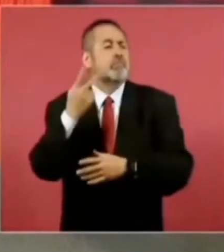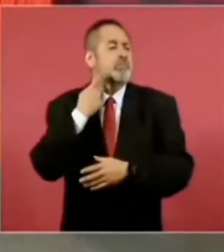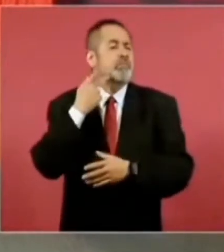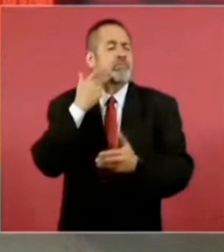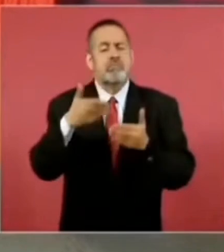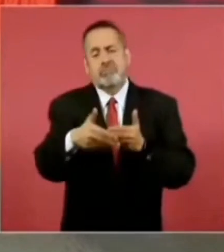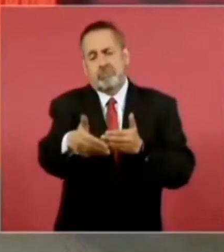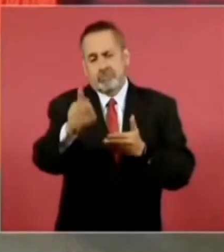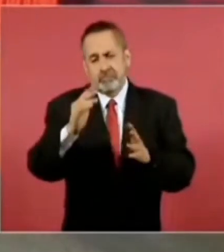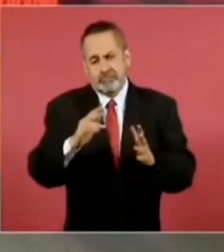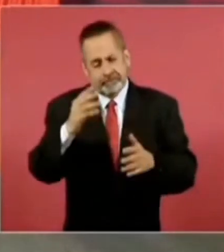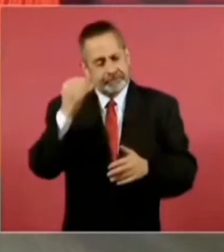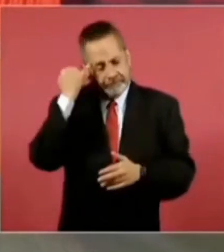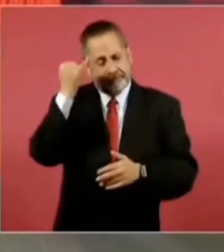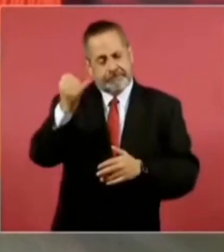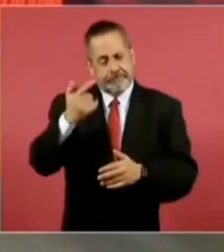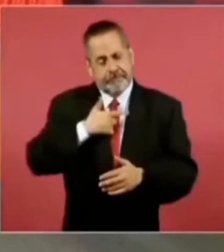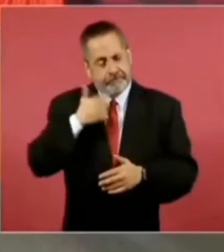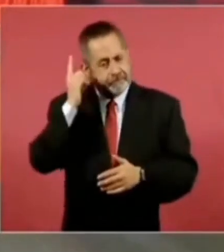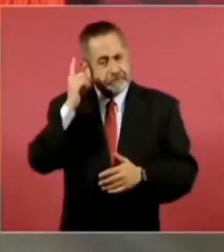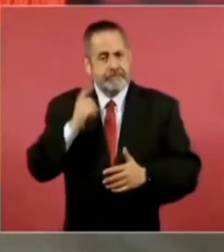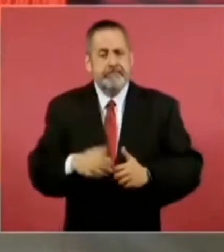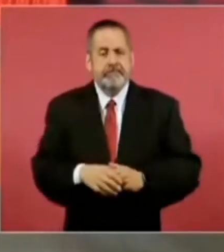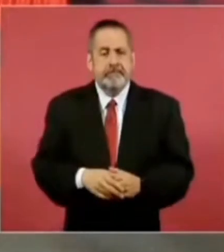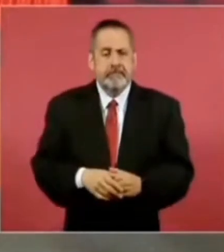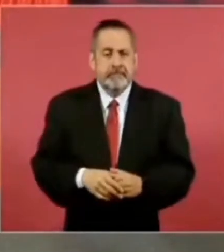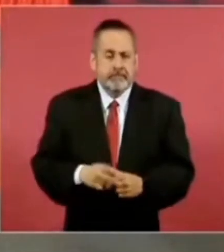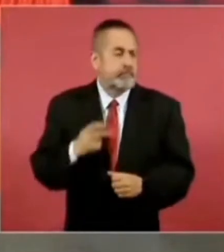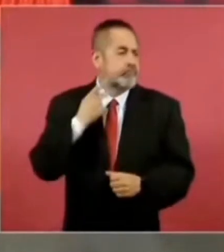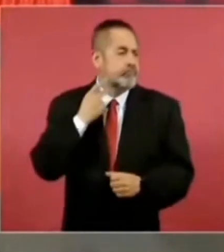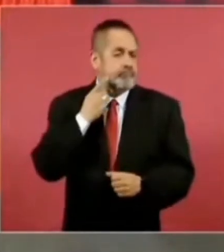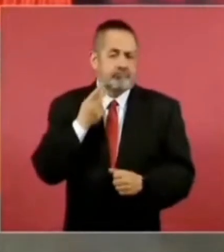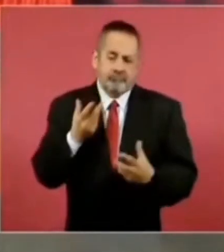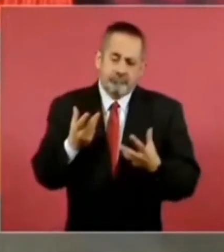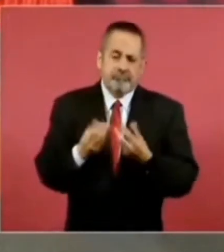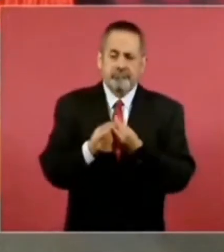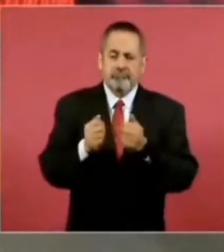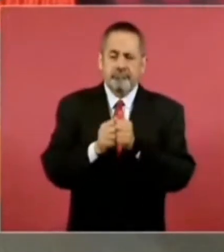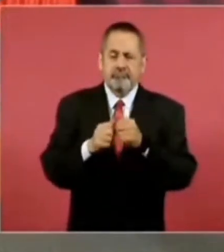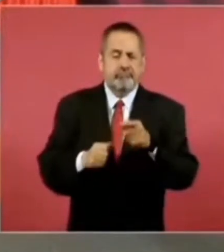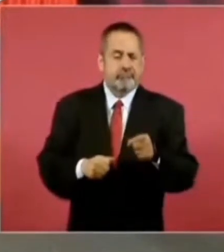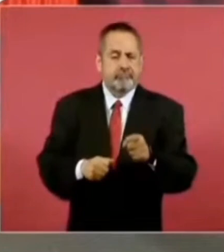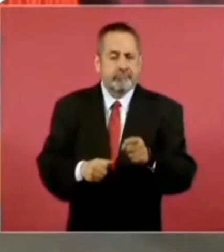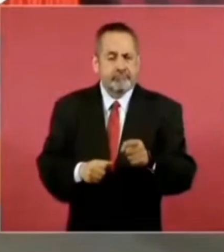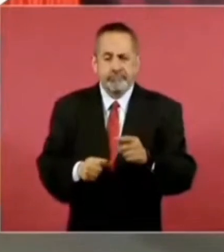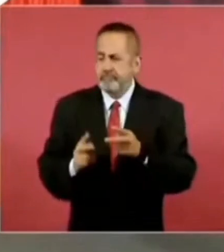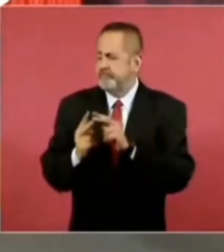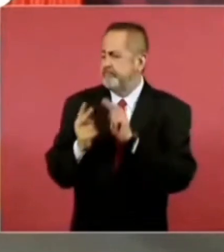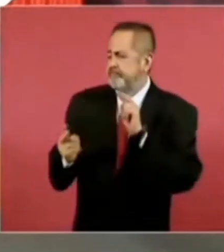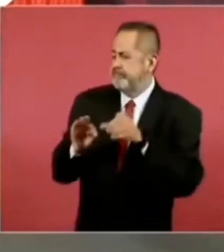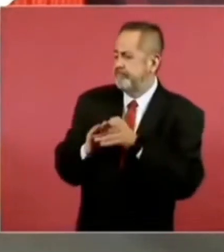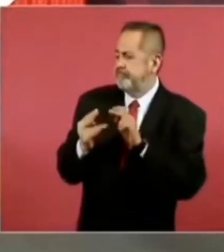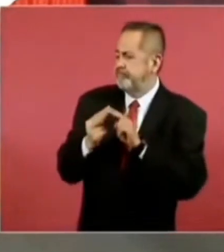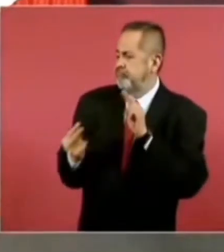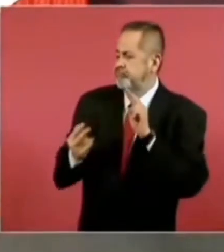una política de buena vecindad,